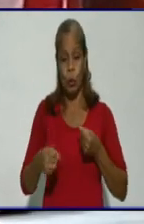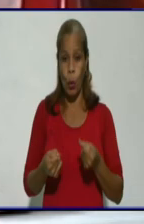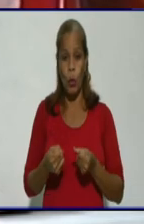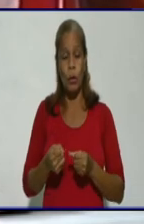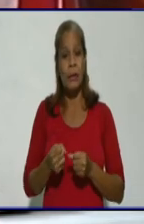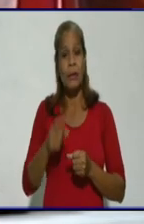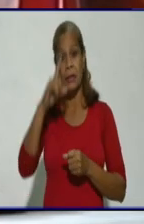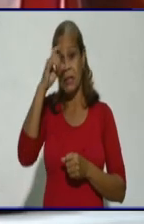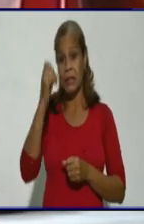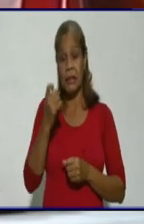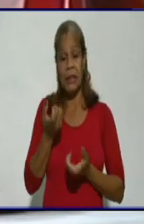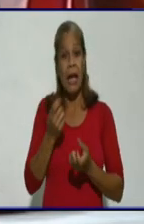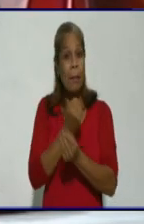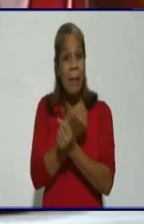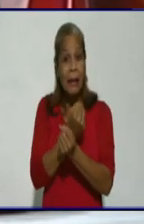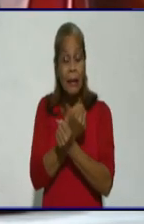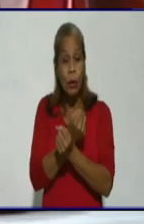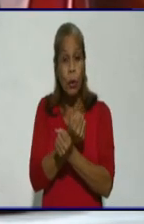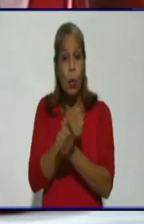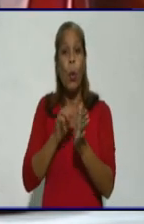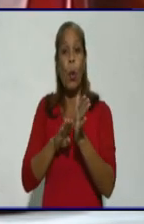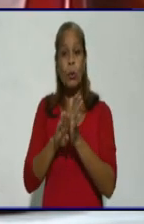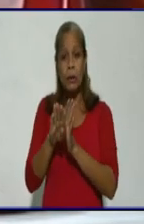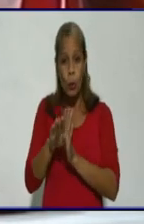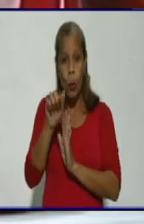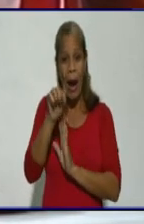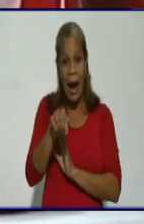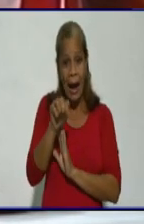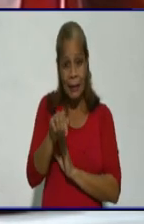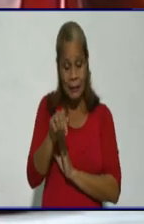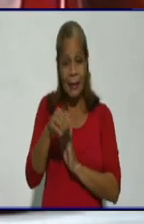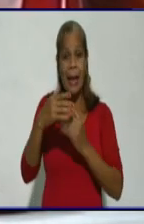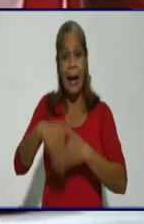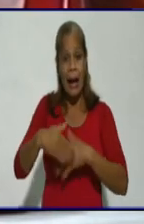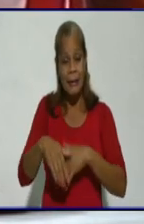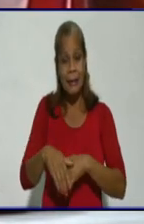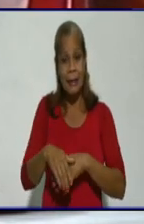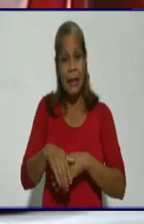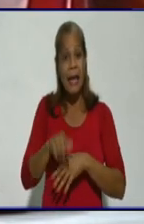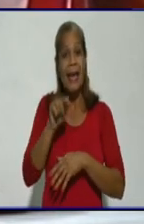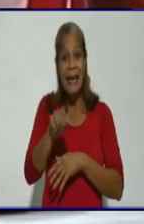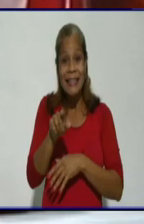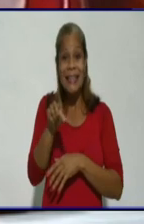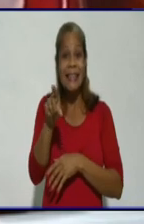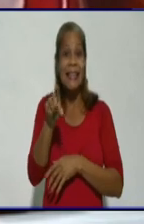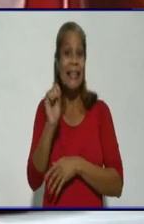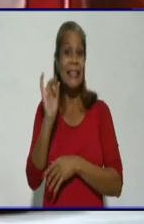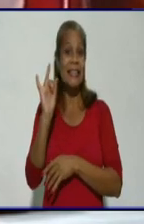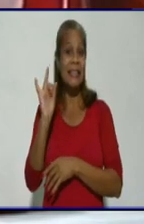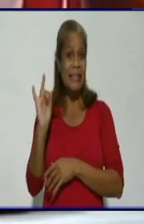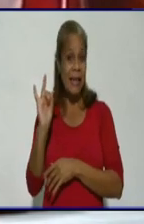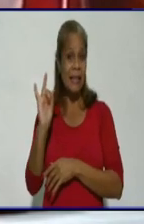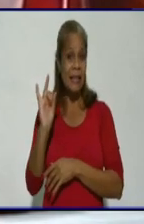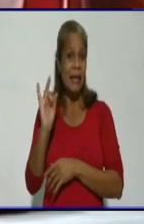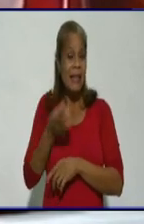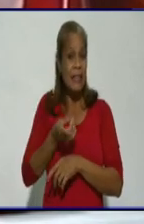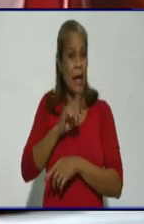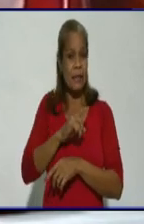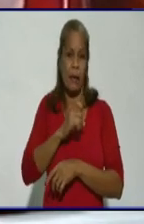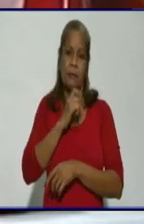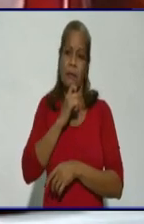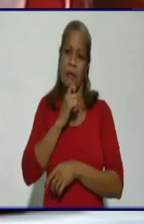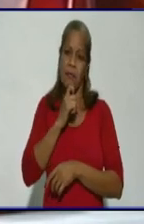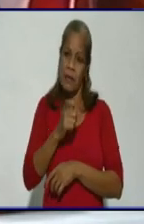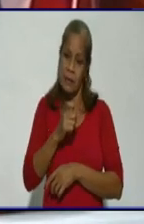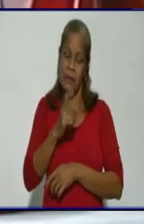percepción del riesgo, ese 17 de ayer no lo vamos a encontrar en los próximos días. Lo que